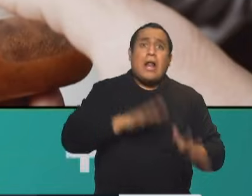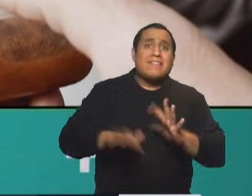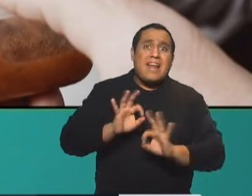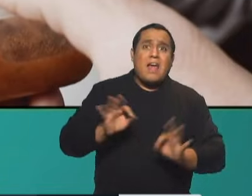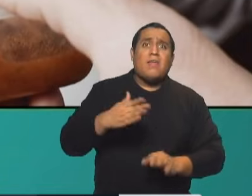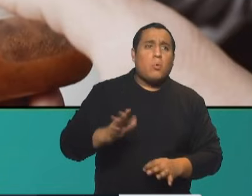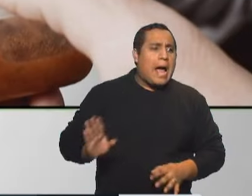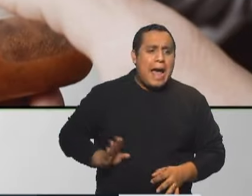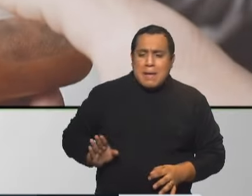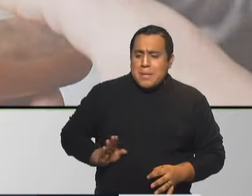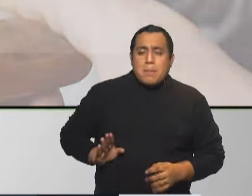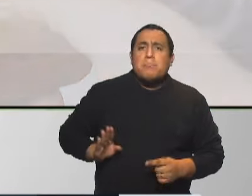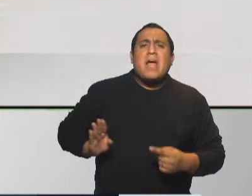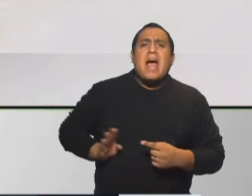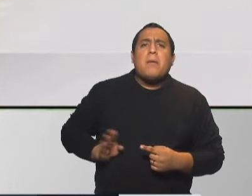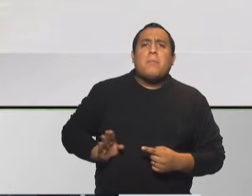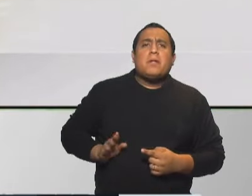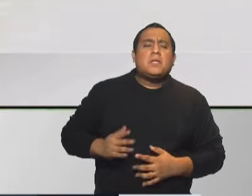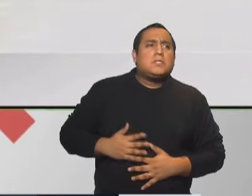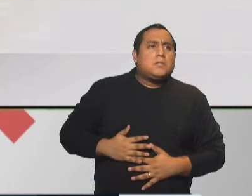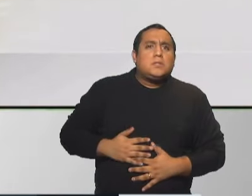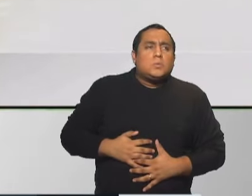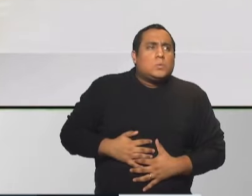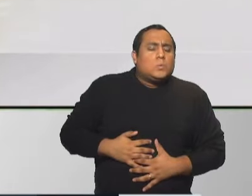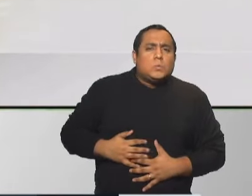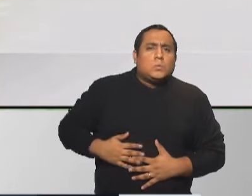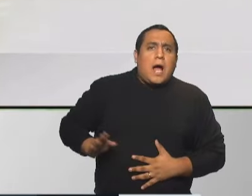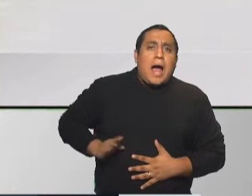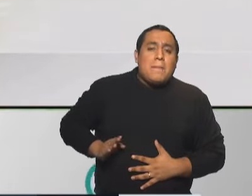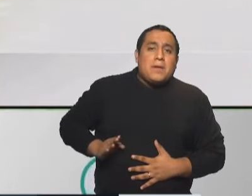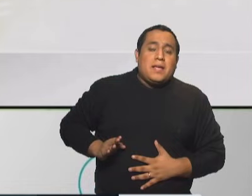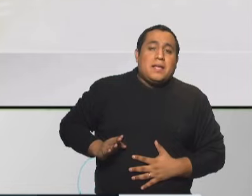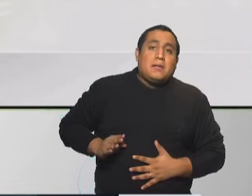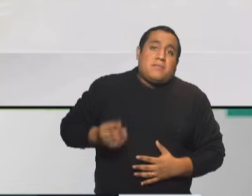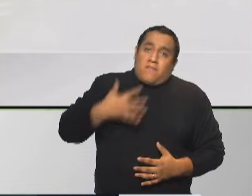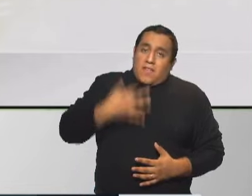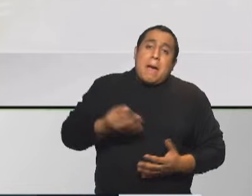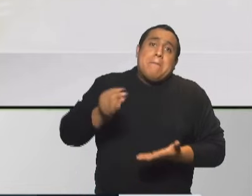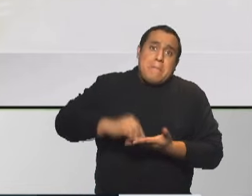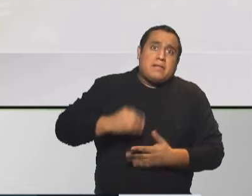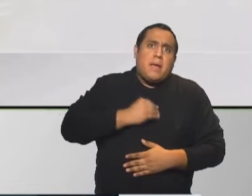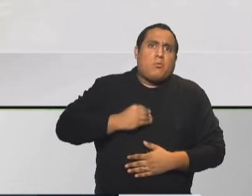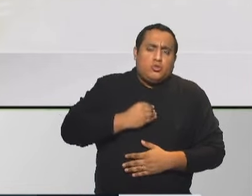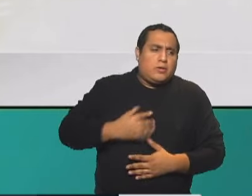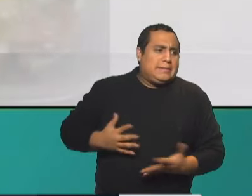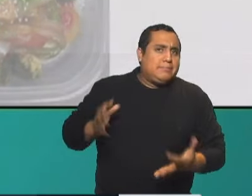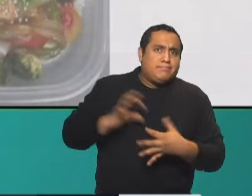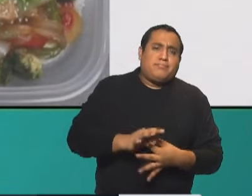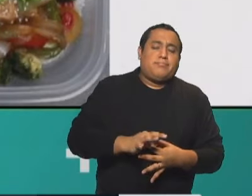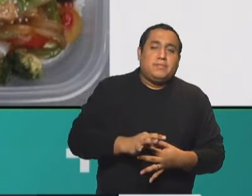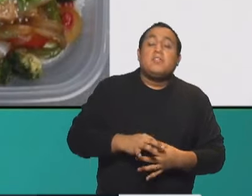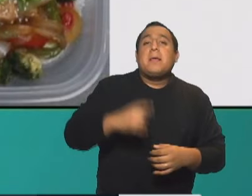solamente un hambre estomacal, sino también es un hambre emocional. Y entonces ya no puedo decidir. Lo primero es la